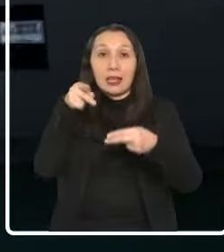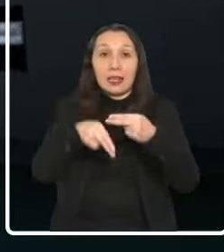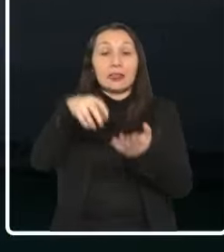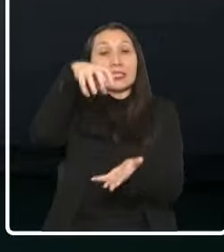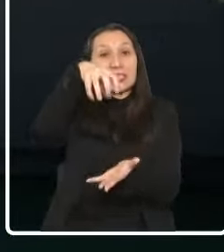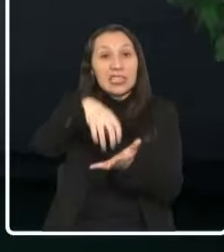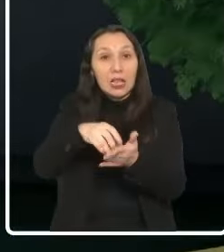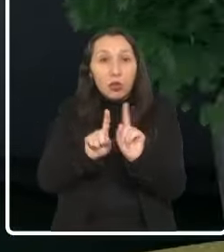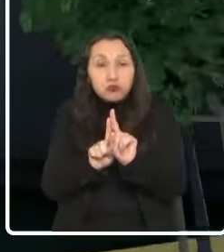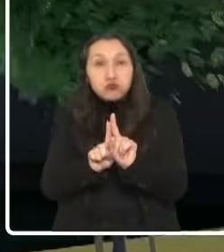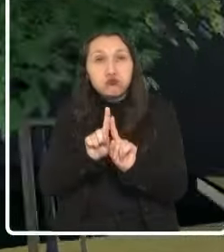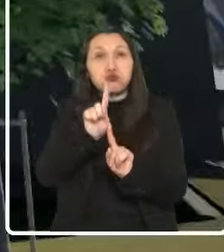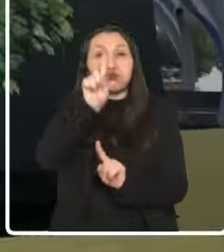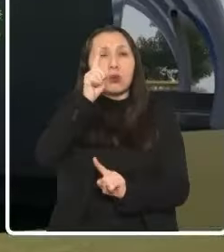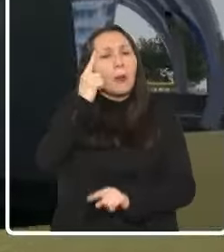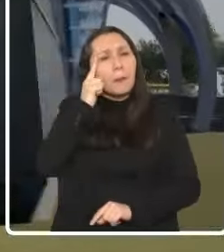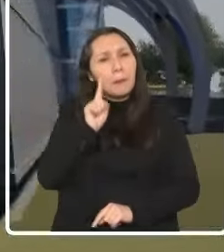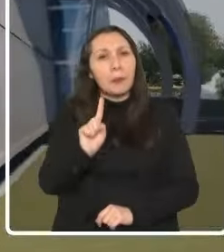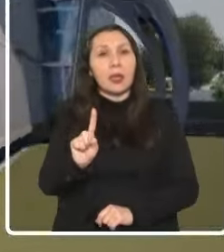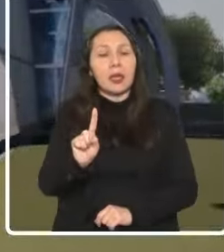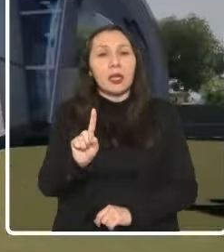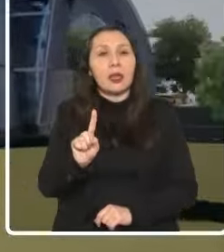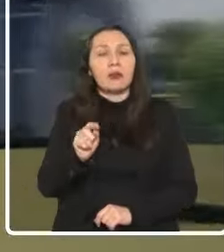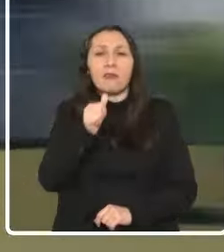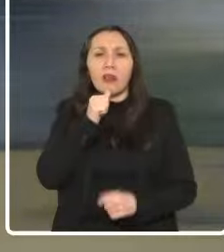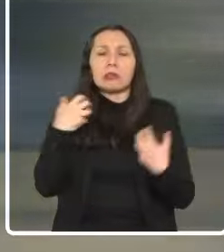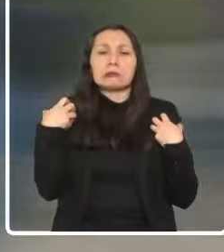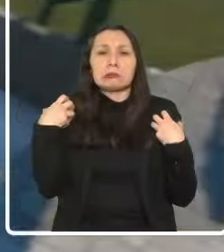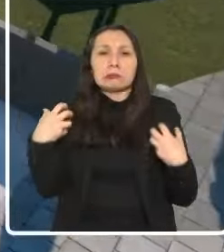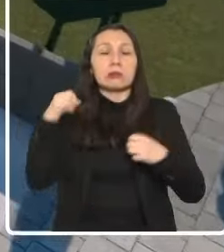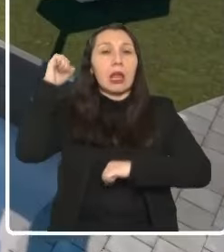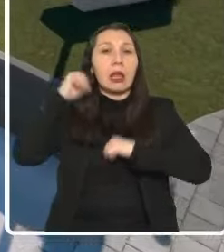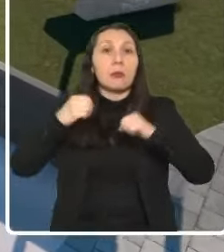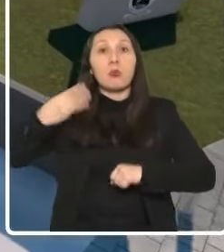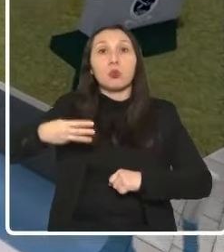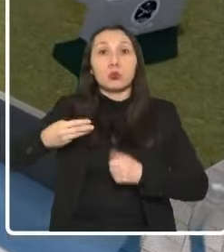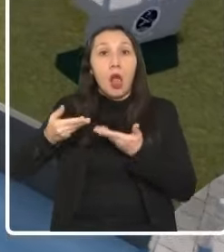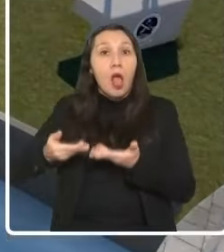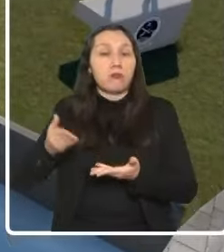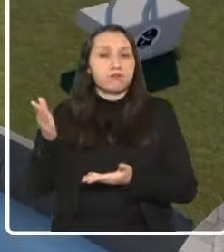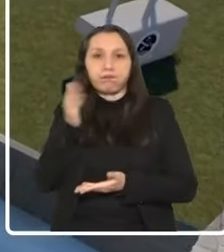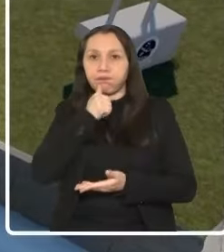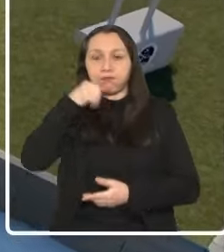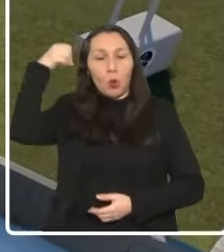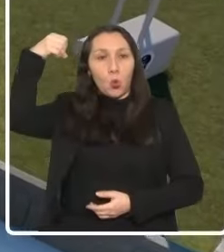Centro Espacial y, sin embargo, por la irresponsabilidad de una empresa en la municipalidad están sin luz.